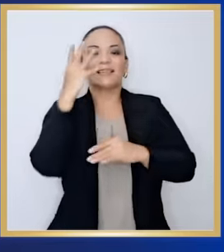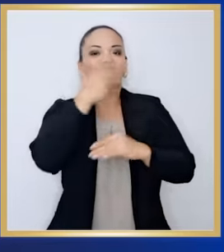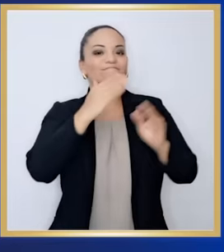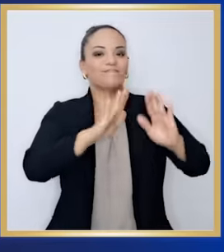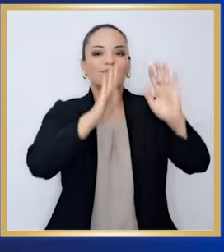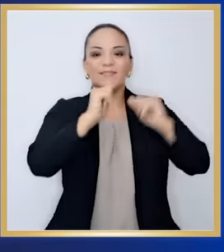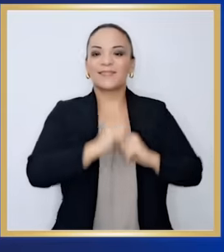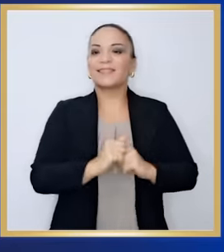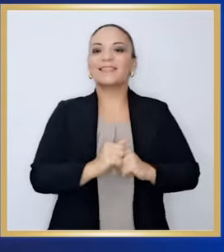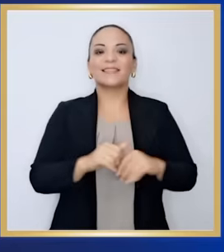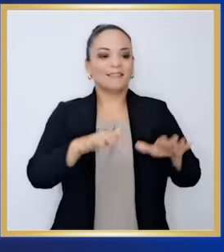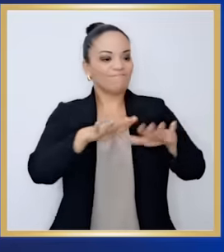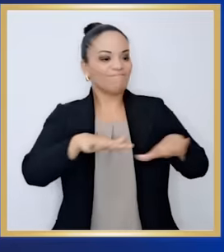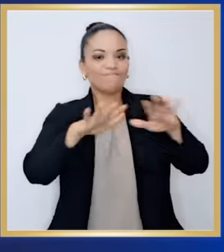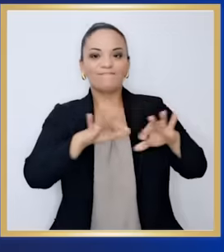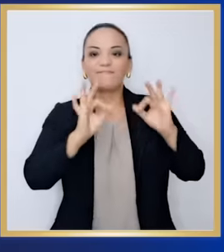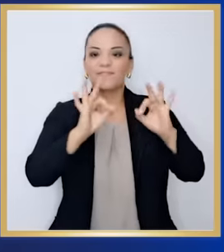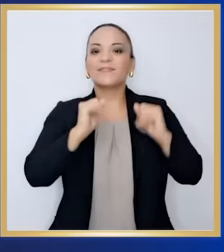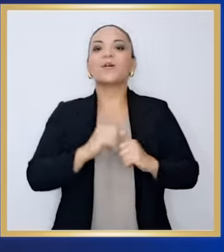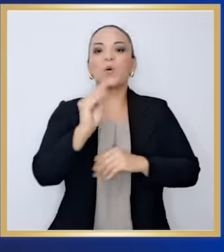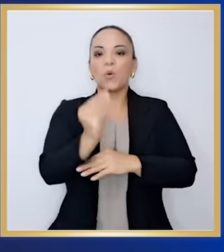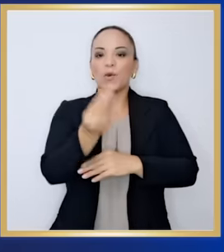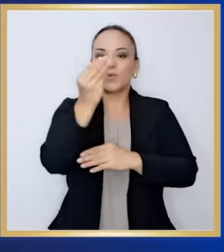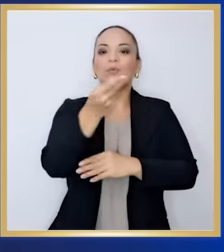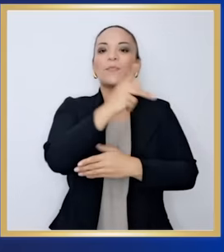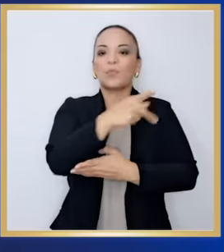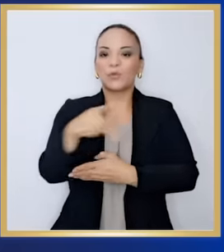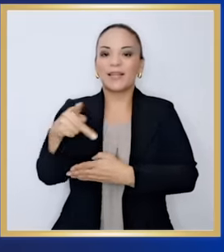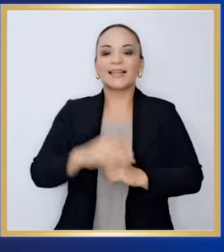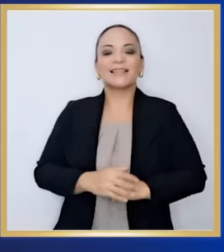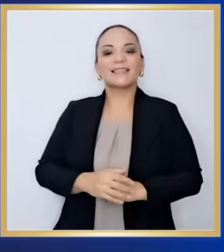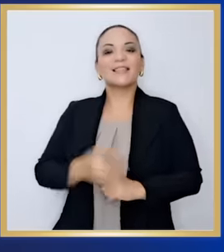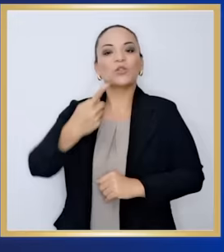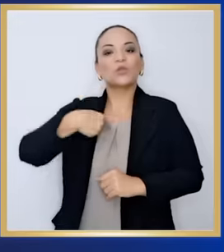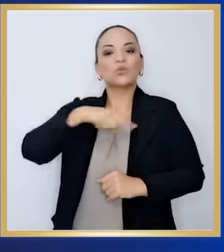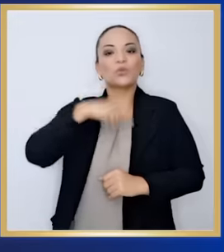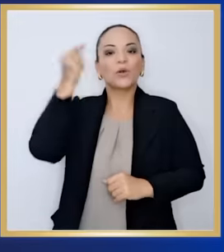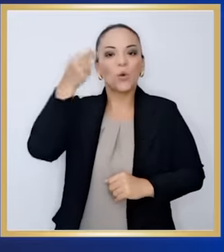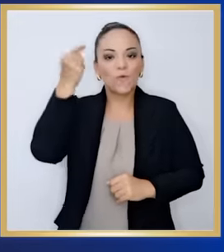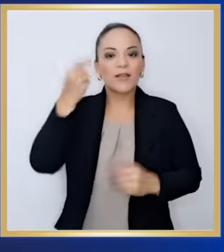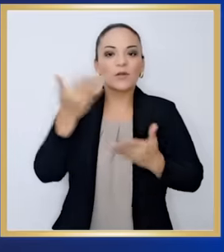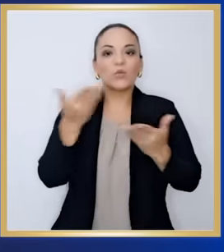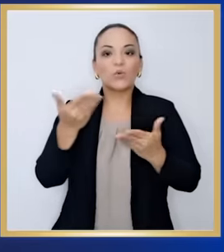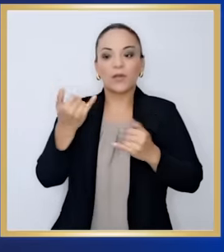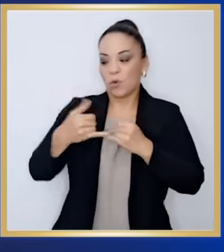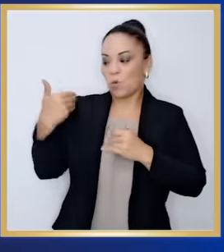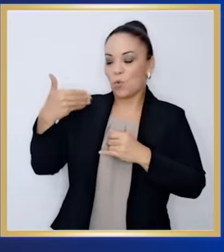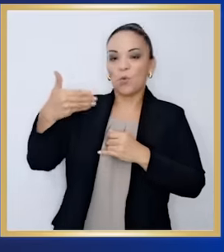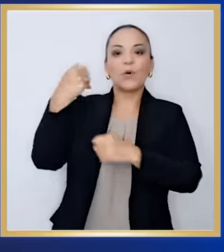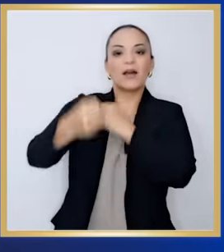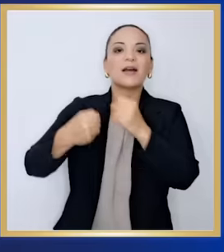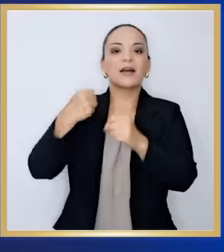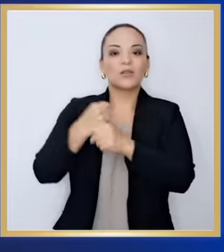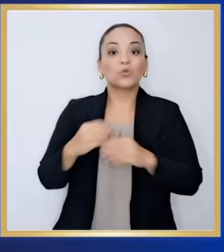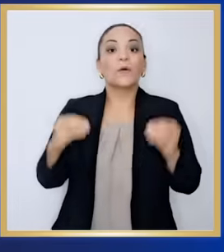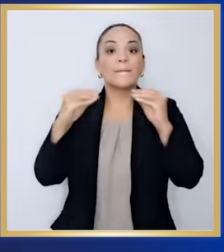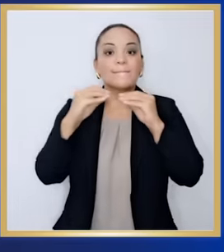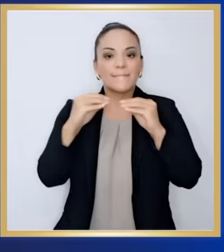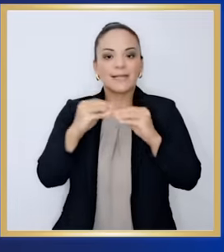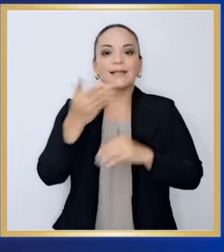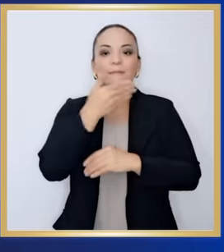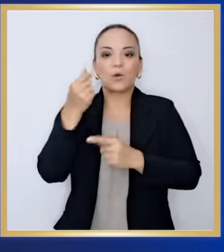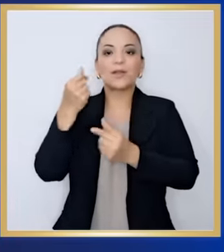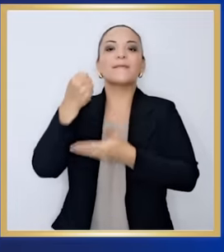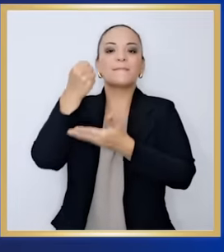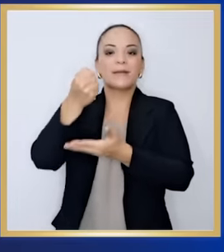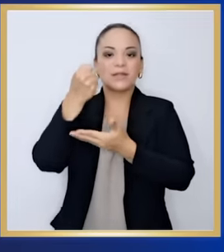gobierno que en los últimos años más y mejores inversiones está haciendo en delegaciones de policía. Feliz